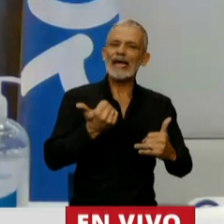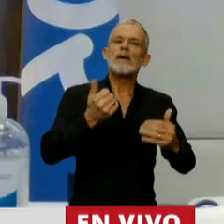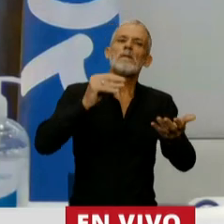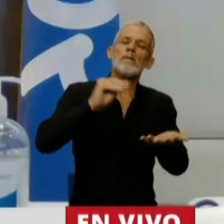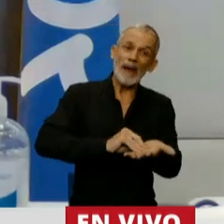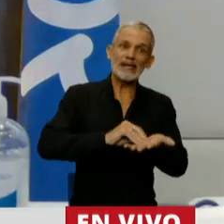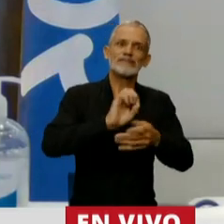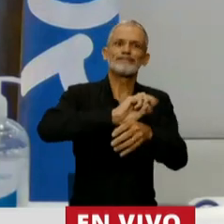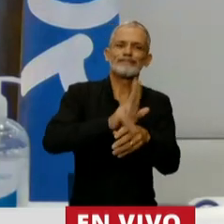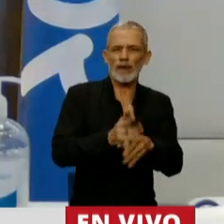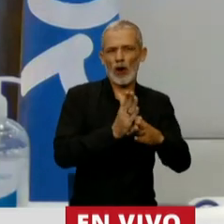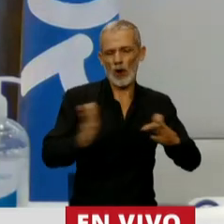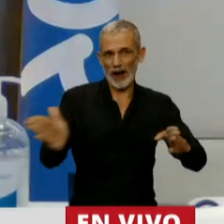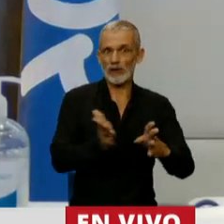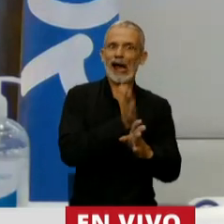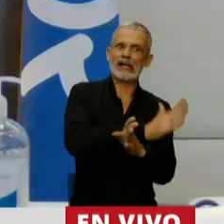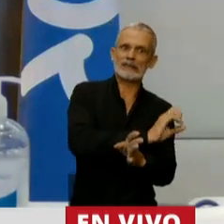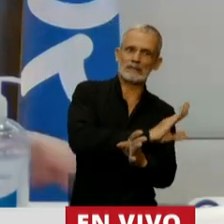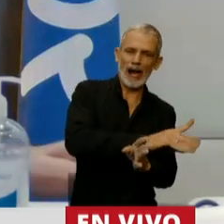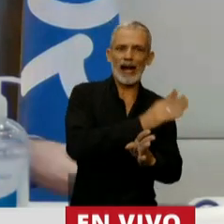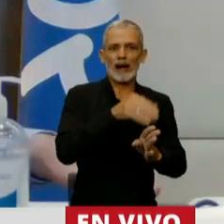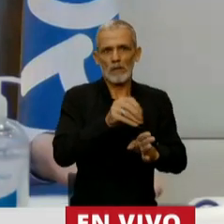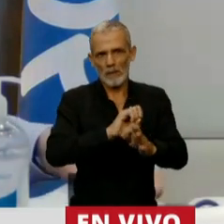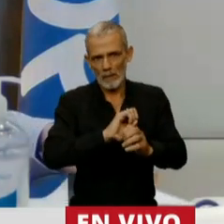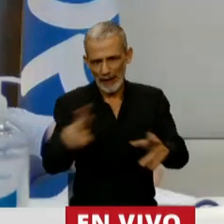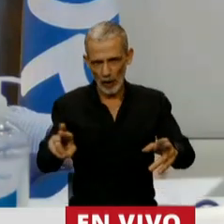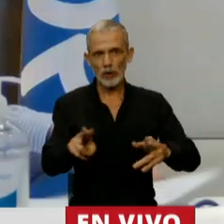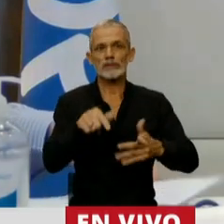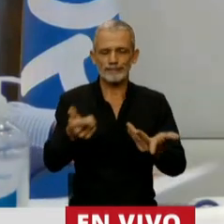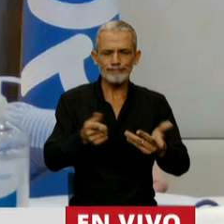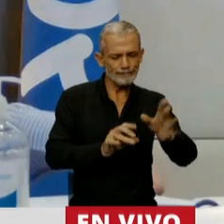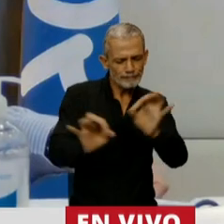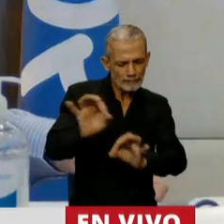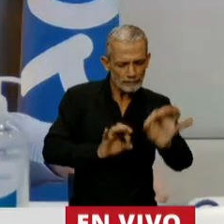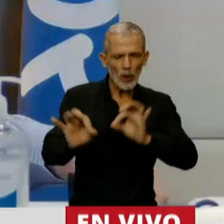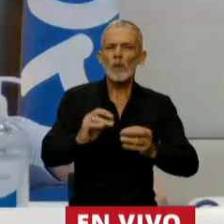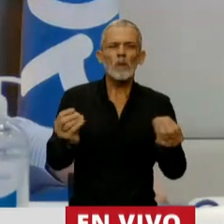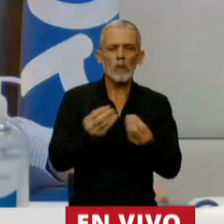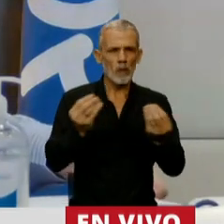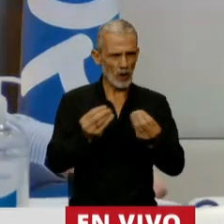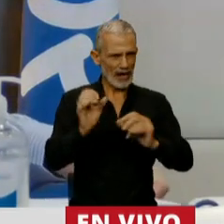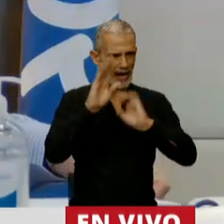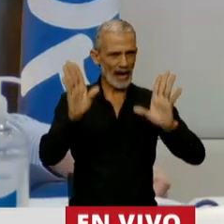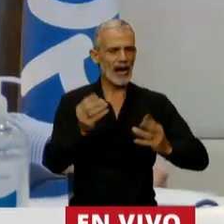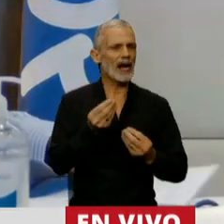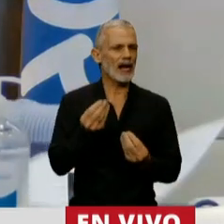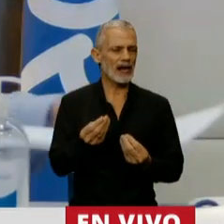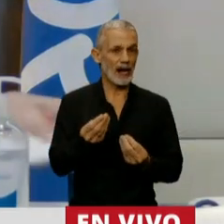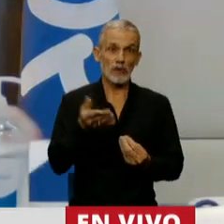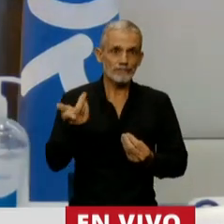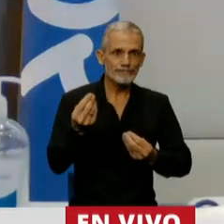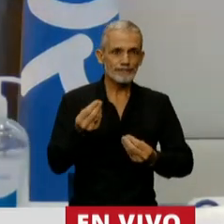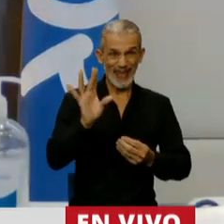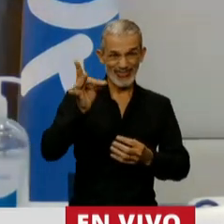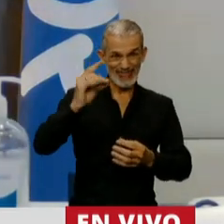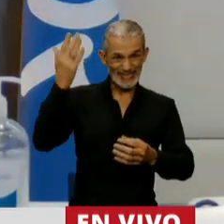por la pandemia y a partir de allí el diseño. ¿Por qué digo esto? Porque en el mes